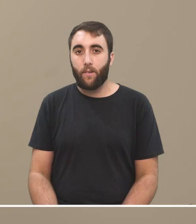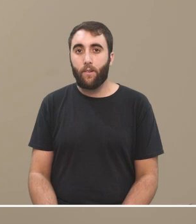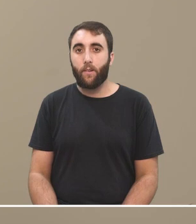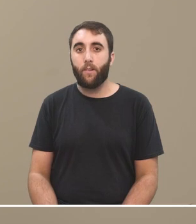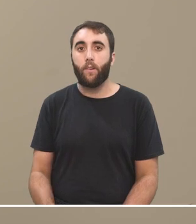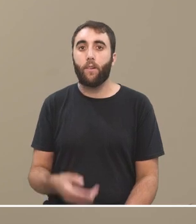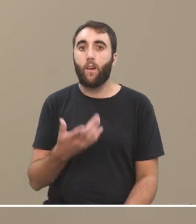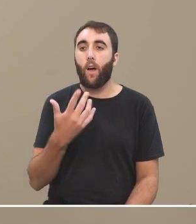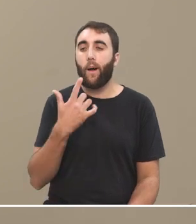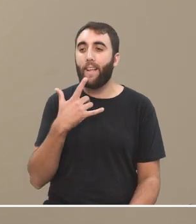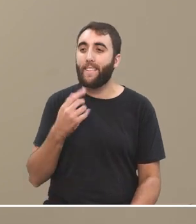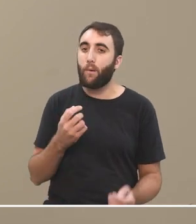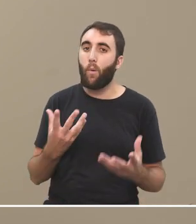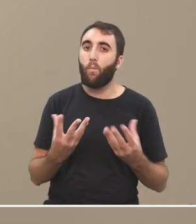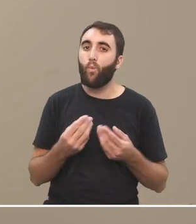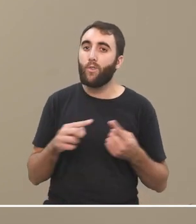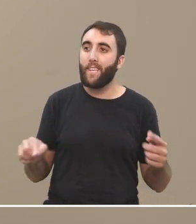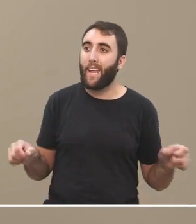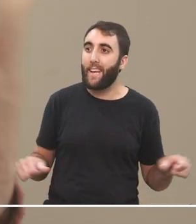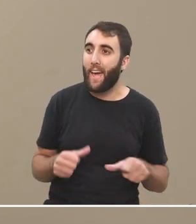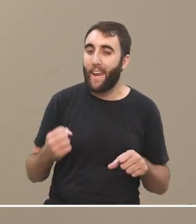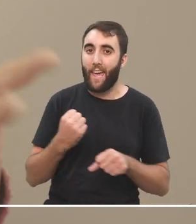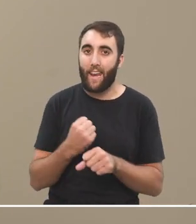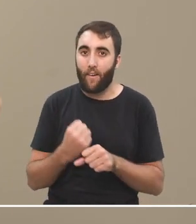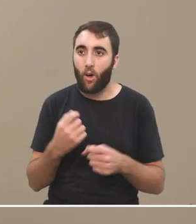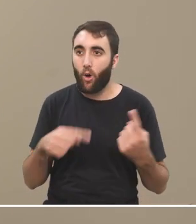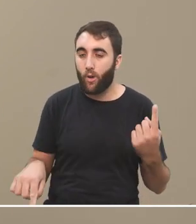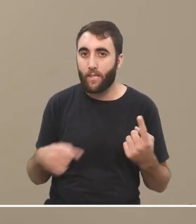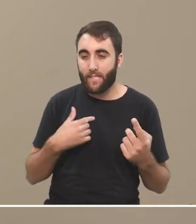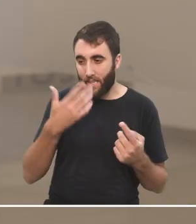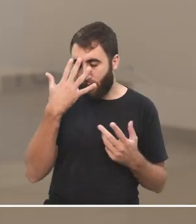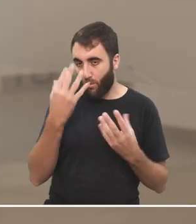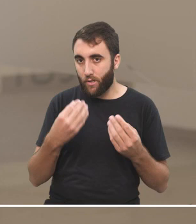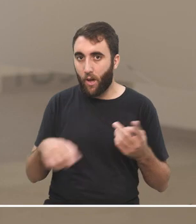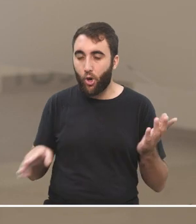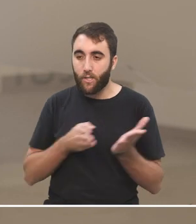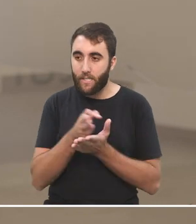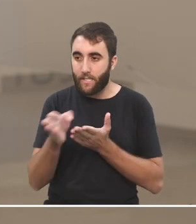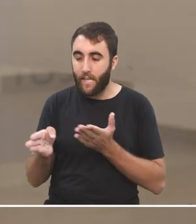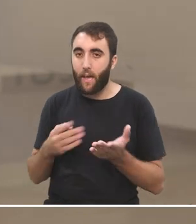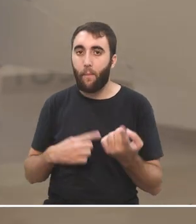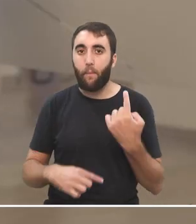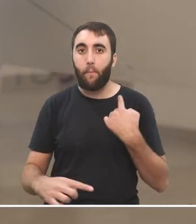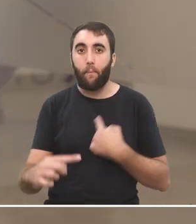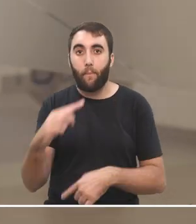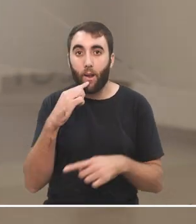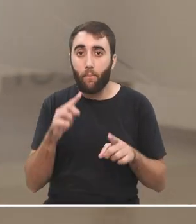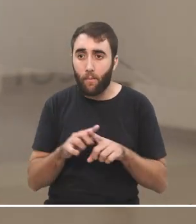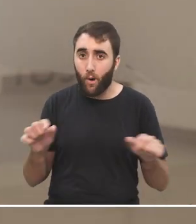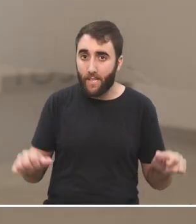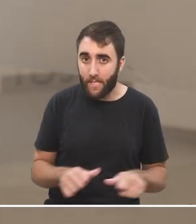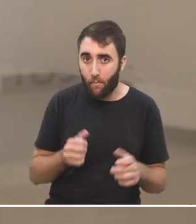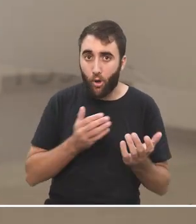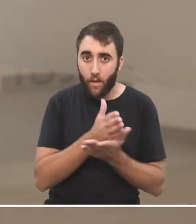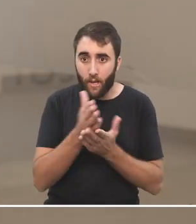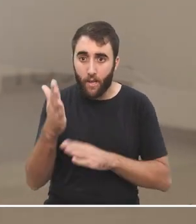lo llamamos multitarea en la mejor de las hipótesis la capacidad de hacer varias cosas al mismo tiempo pero esas cosas que logramos hacer al mismo tiempo las